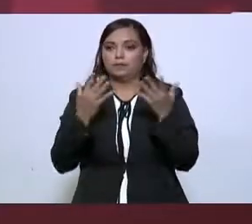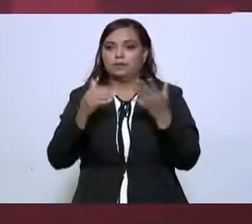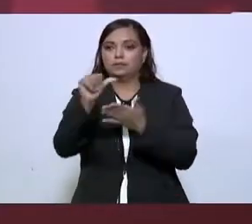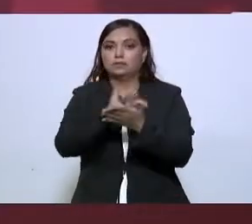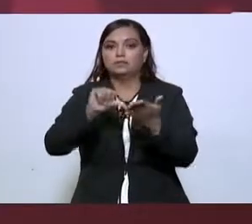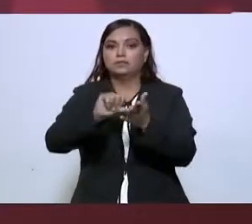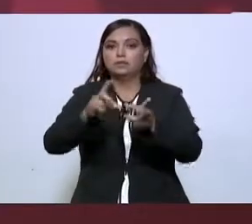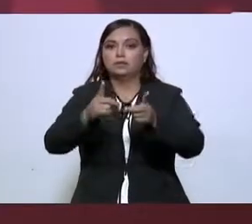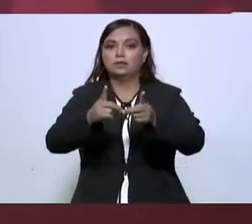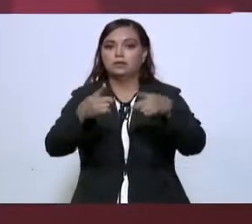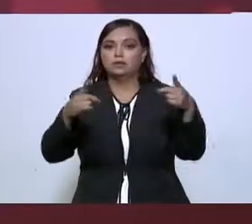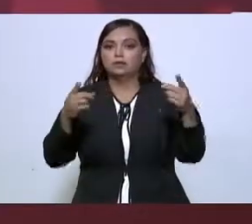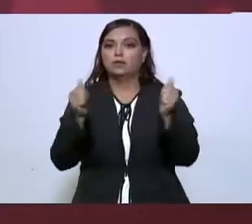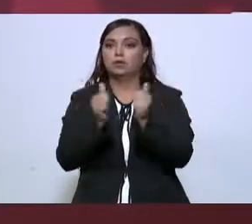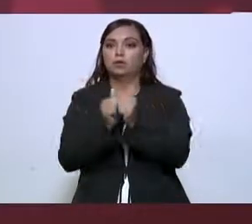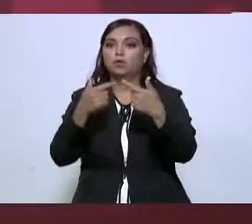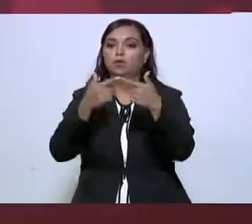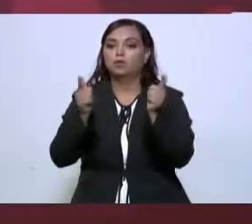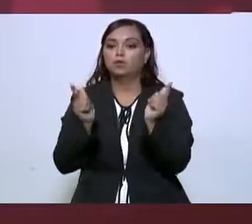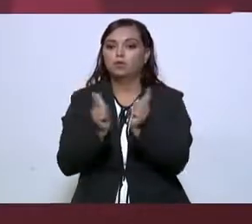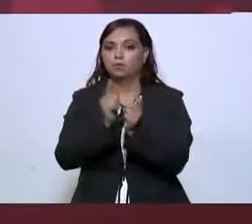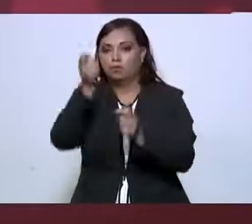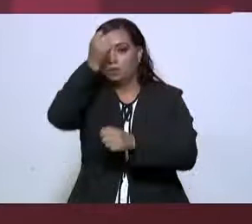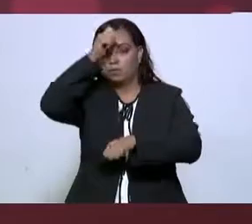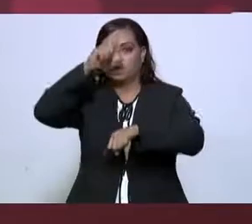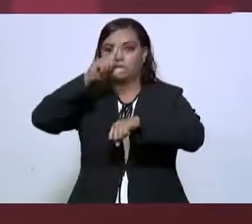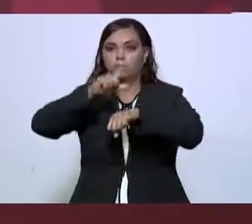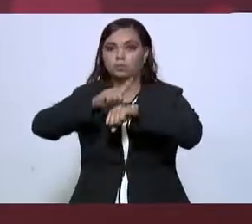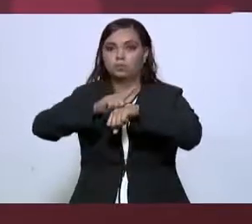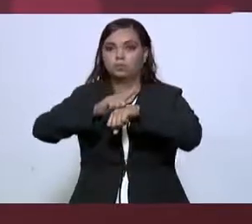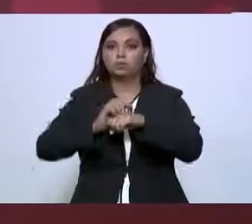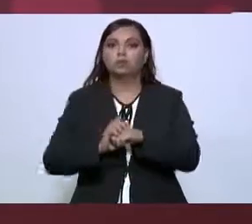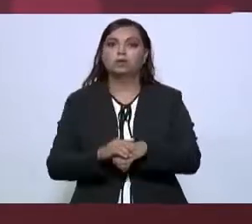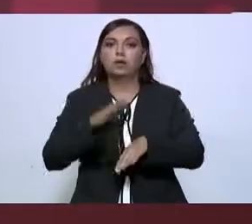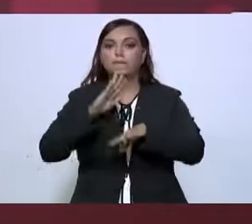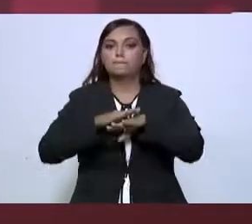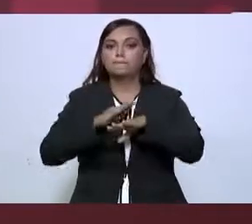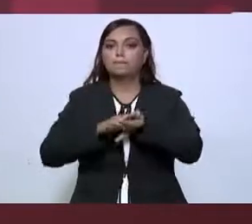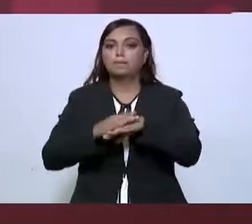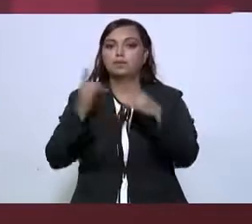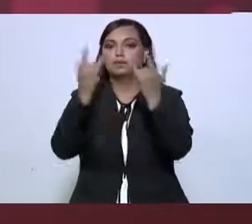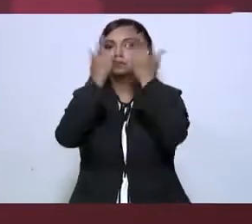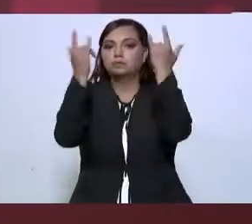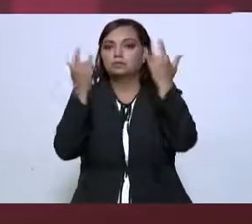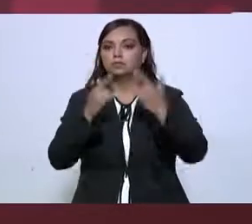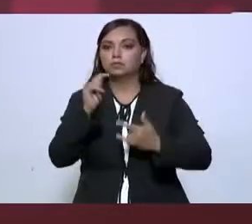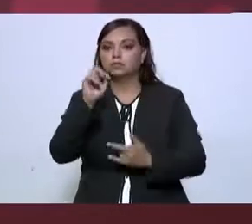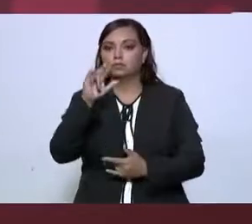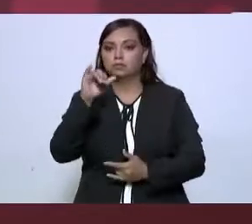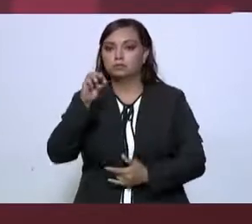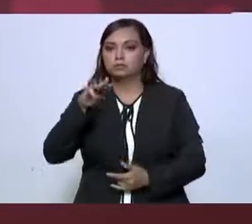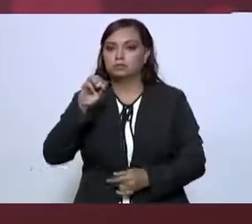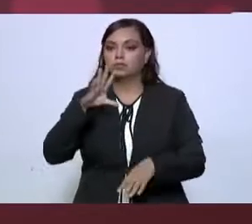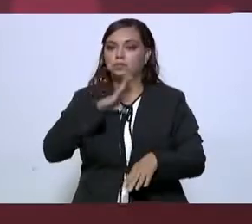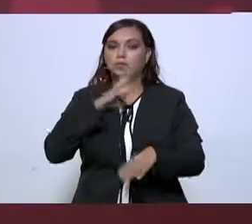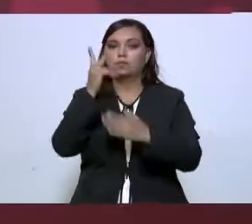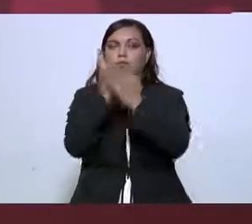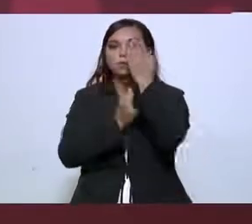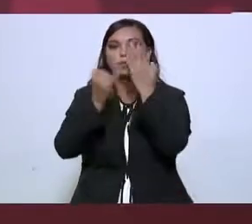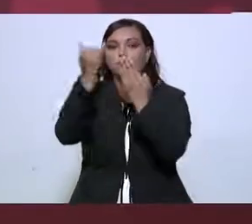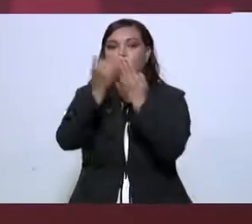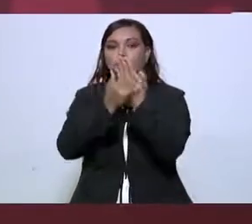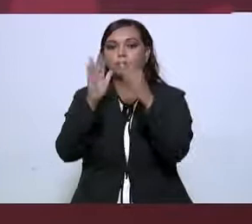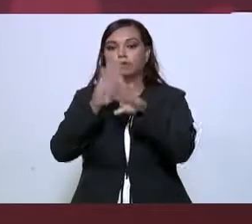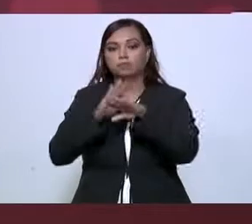centro de desarrollo, un conjunto va a ser cultural, museográfico, histórico y turismo. Ya hay un proyecto